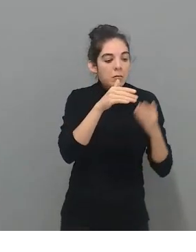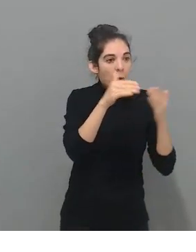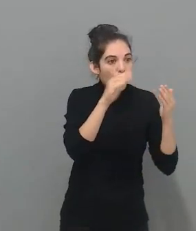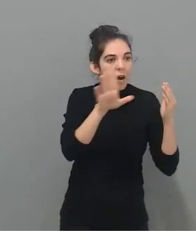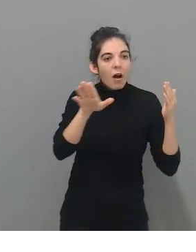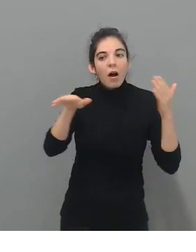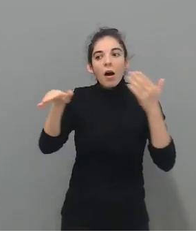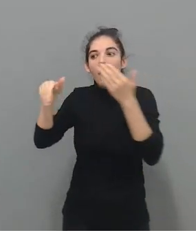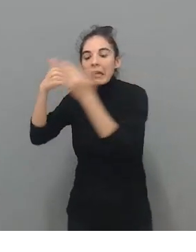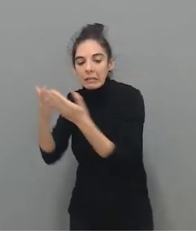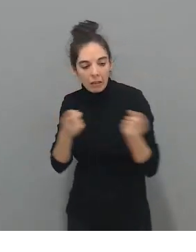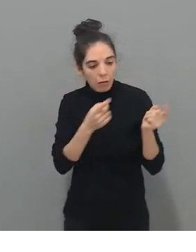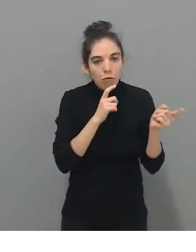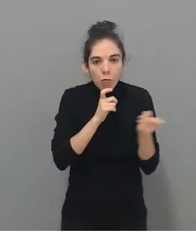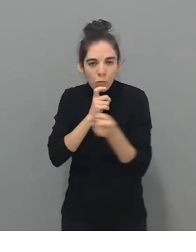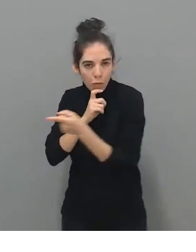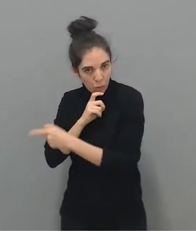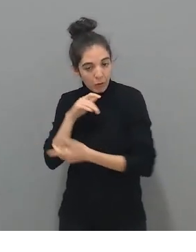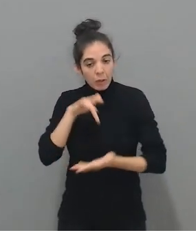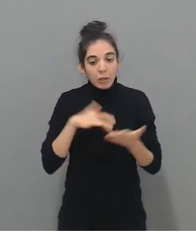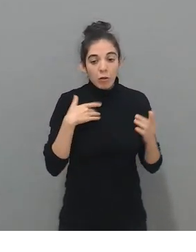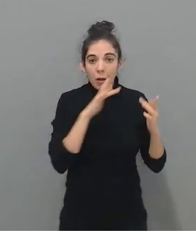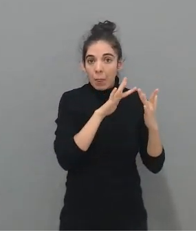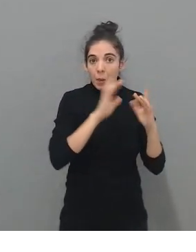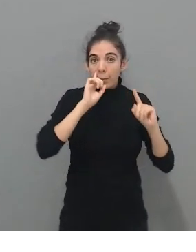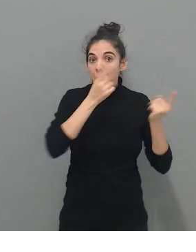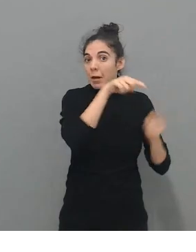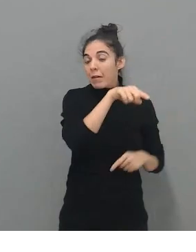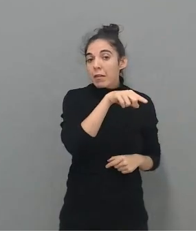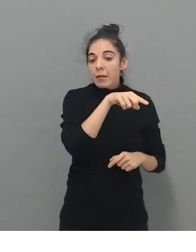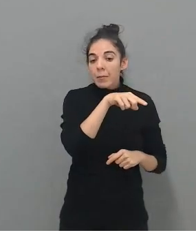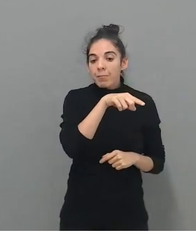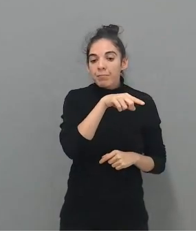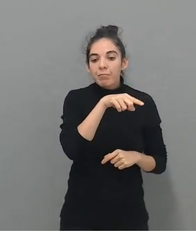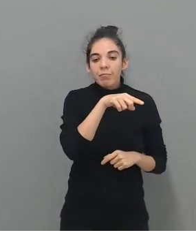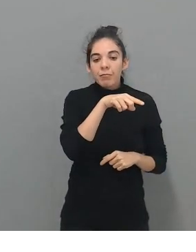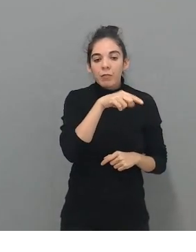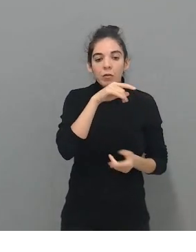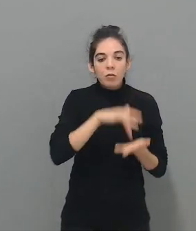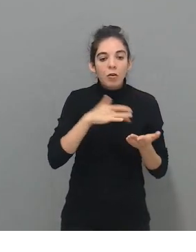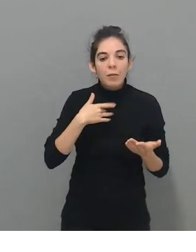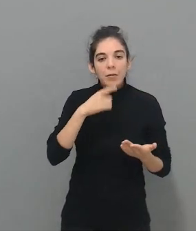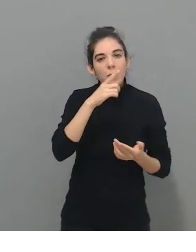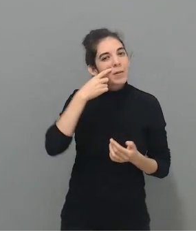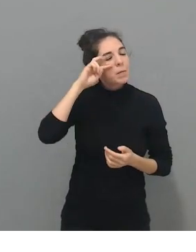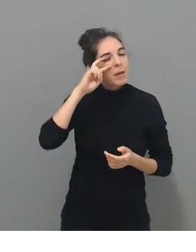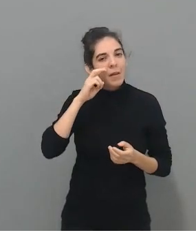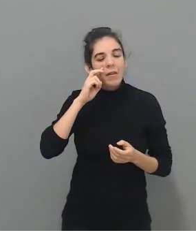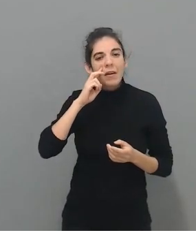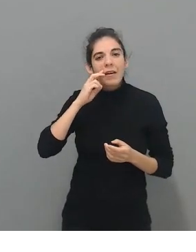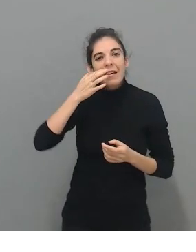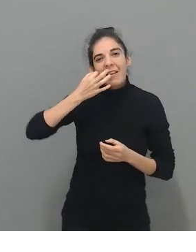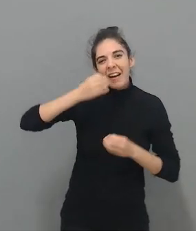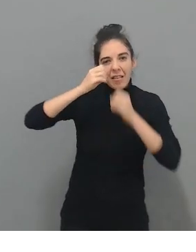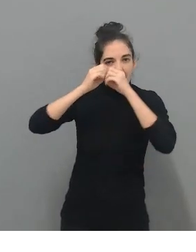primera vez que tomé contacto con LASMES, lo único que tenía era una experiencia de realidad virtual, que es la jungla del monodón,